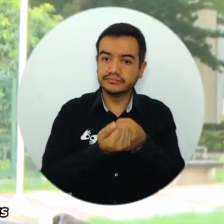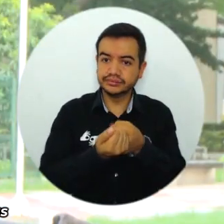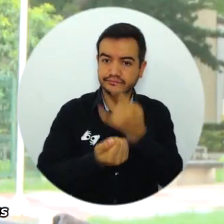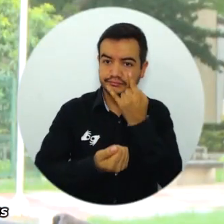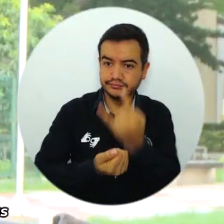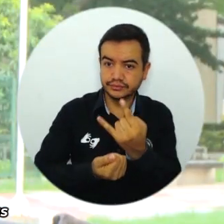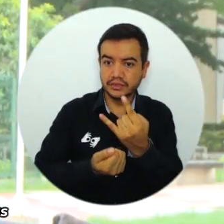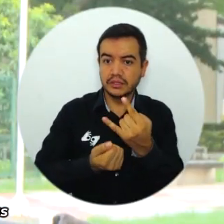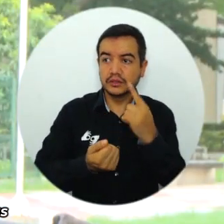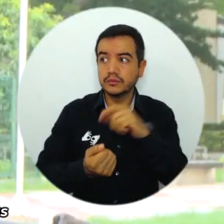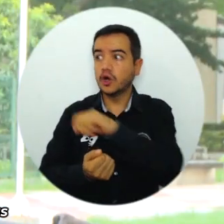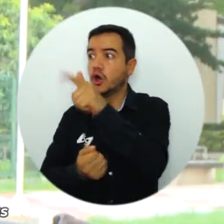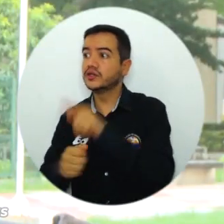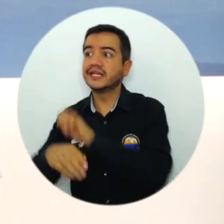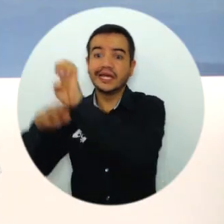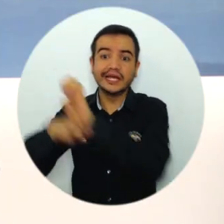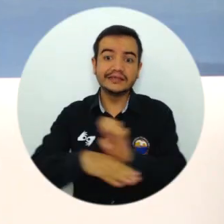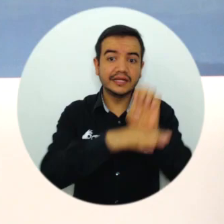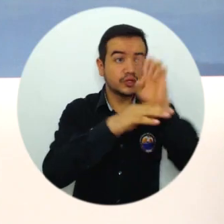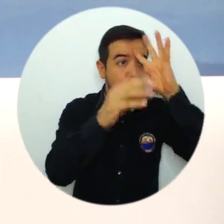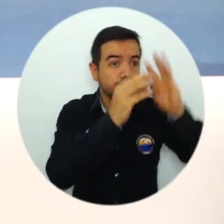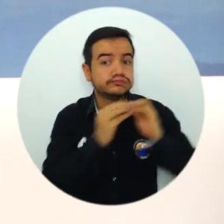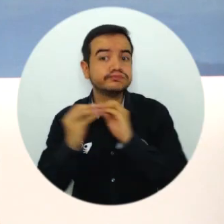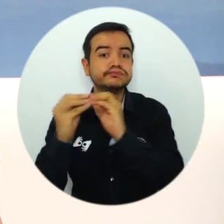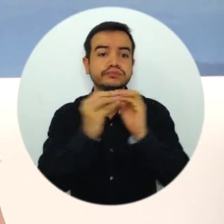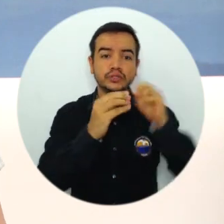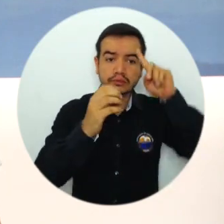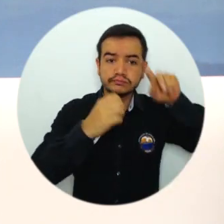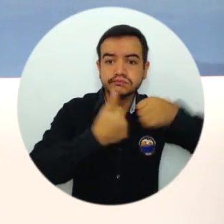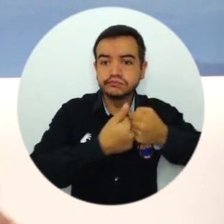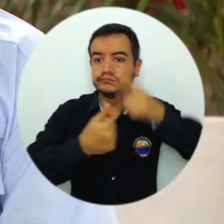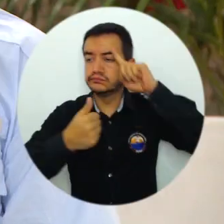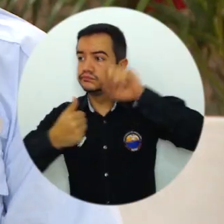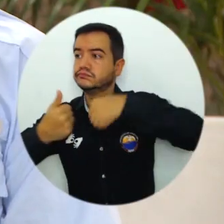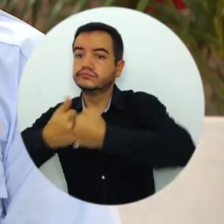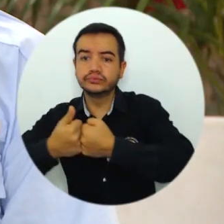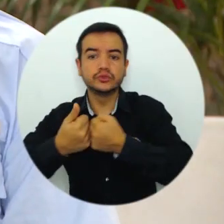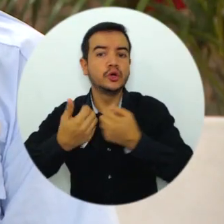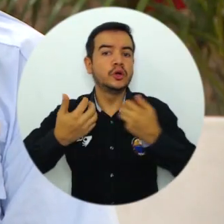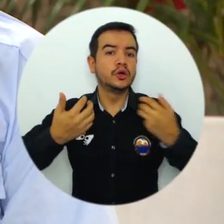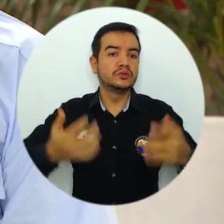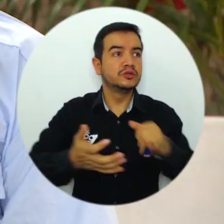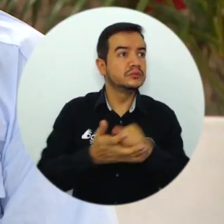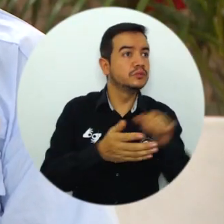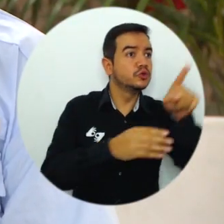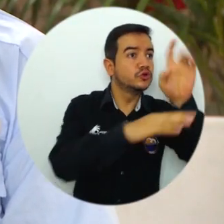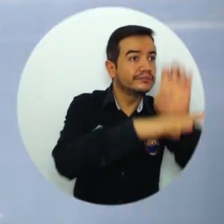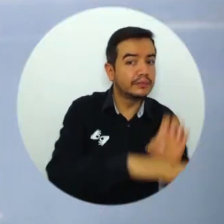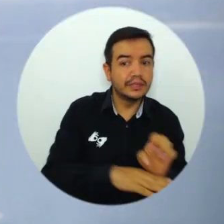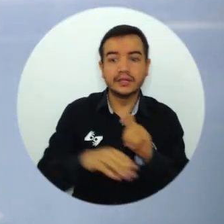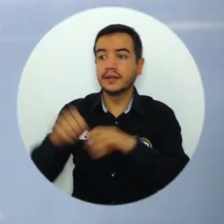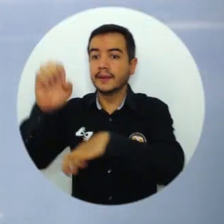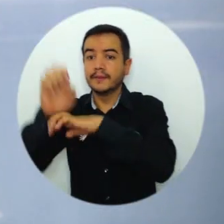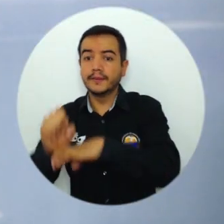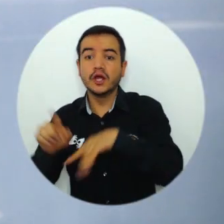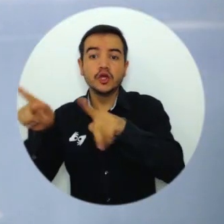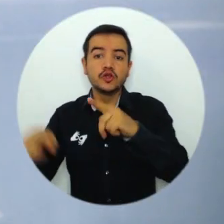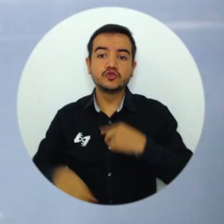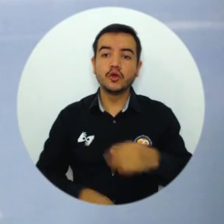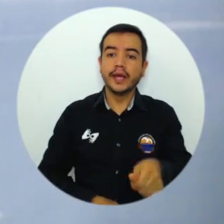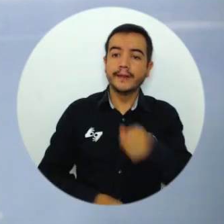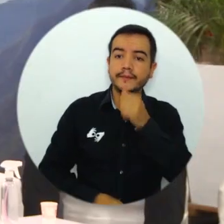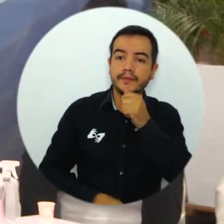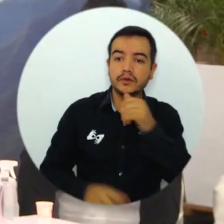entidades, también para fortalecer las relaciones y mirar posibles vínculos entre las diferentes corporaciones, tanto